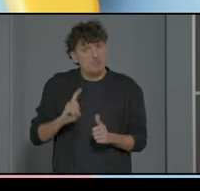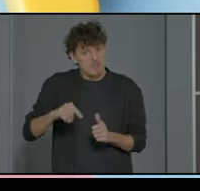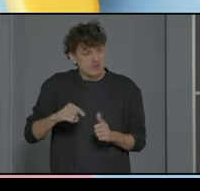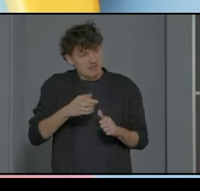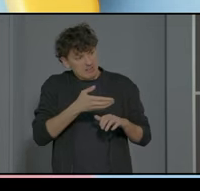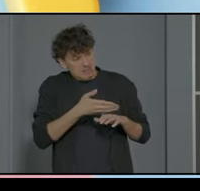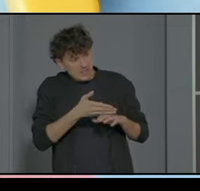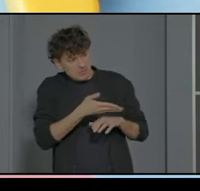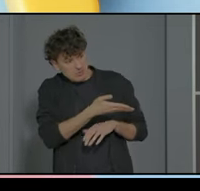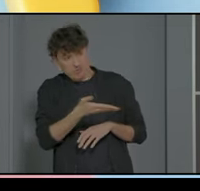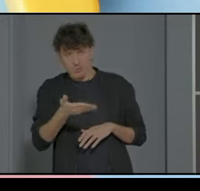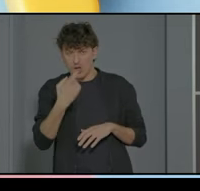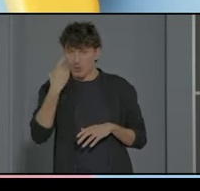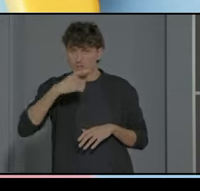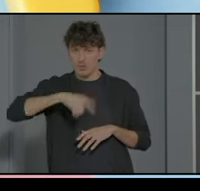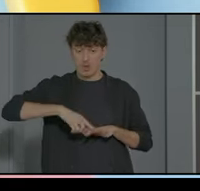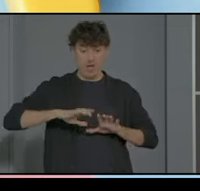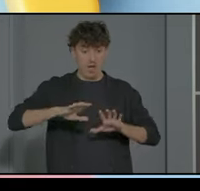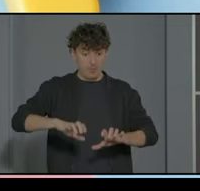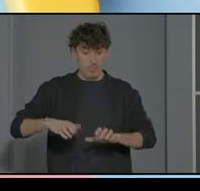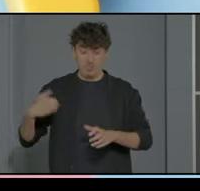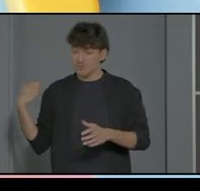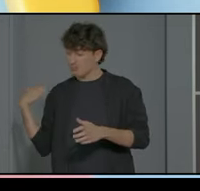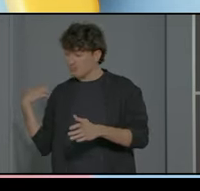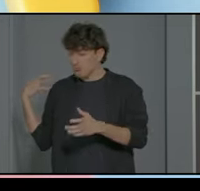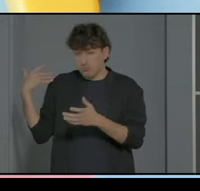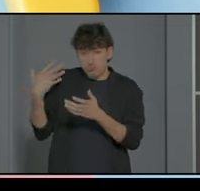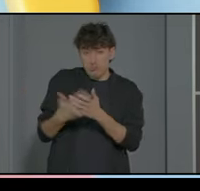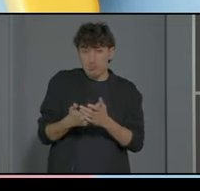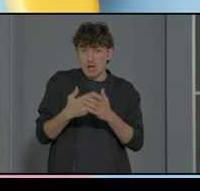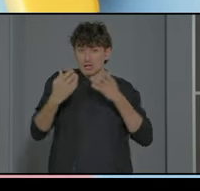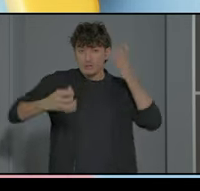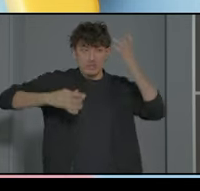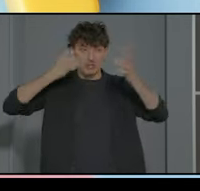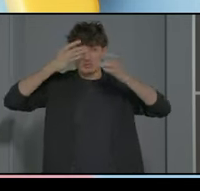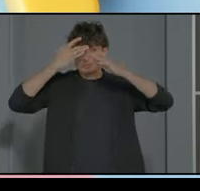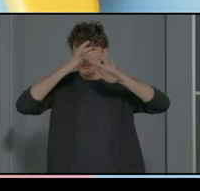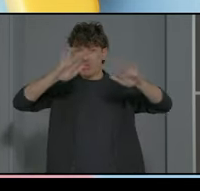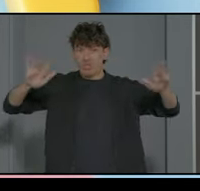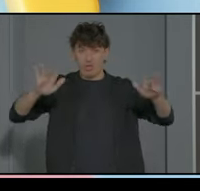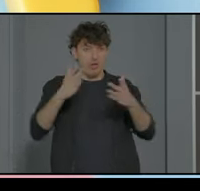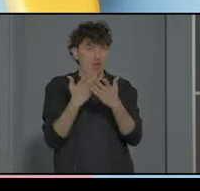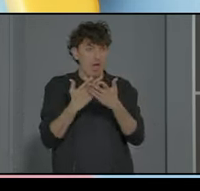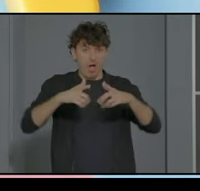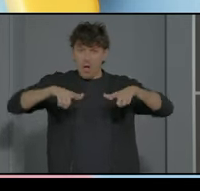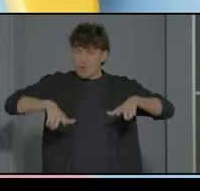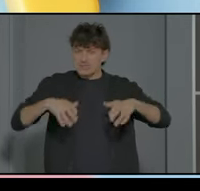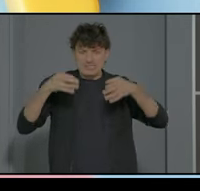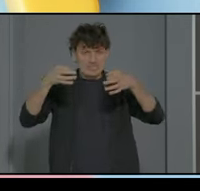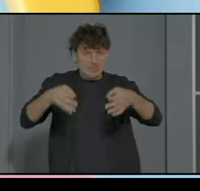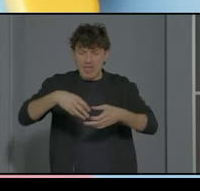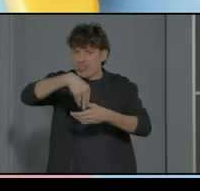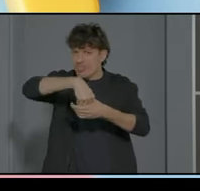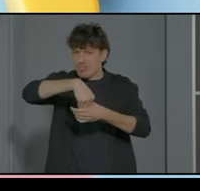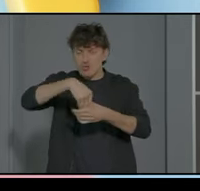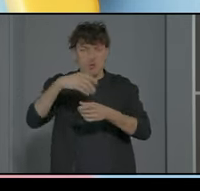no solo que están aprendiendo sino durante estos años se realiza una actividad de sensibilización siempre en las aulas donde tenemos alumnos con TEA como en el